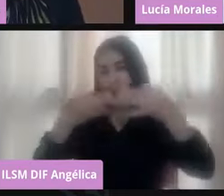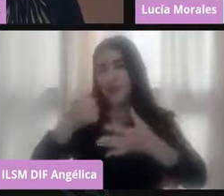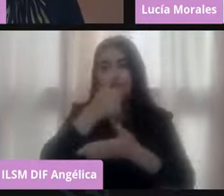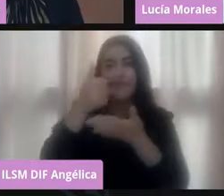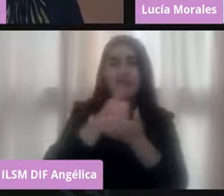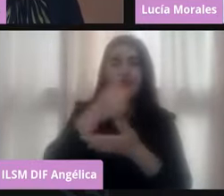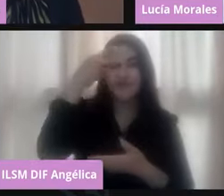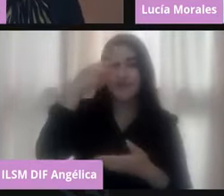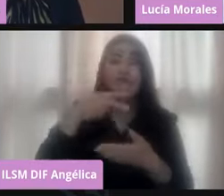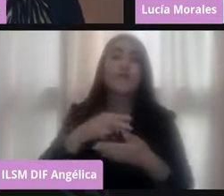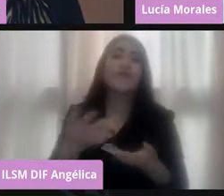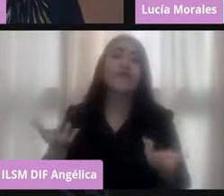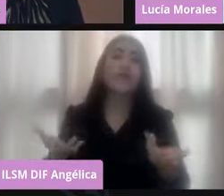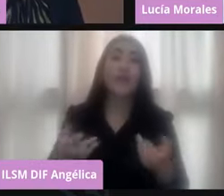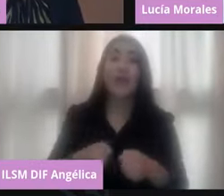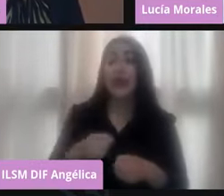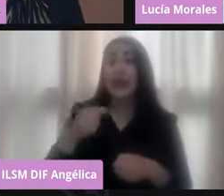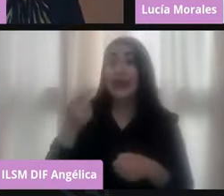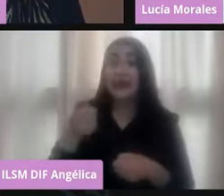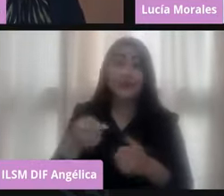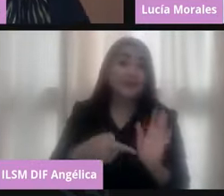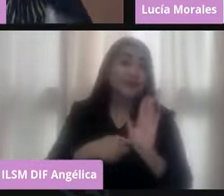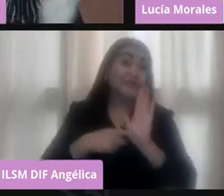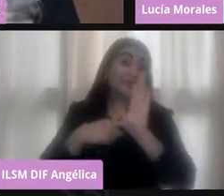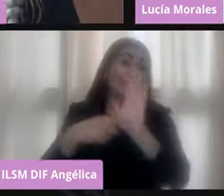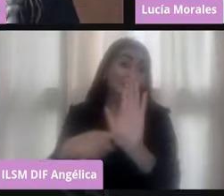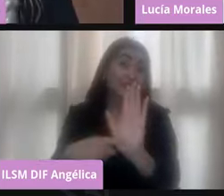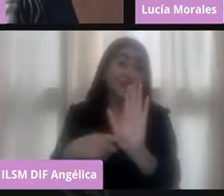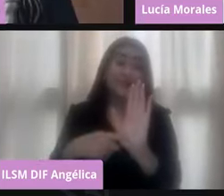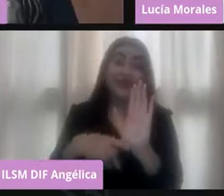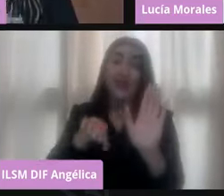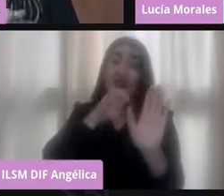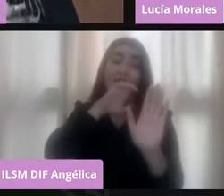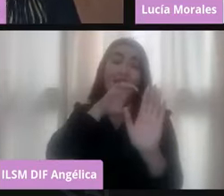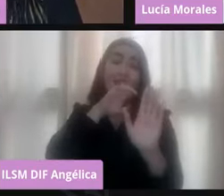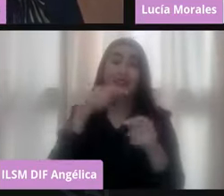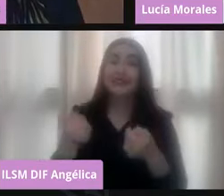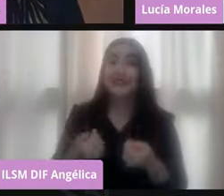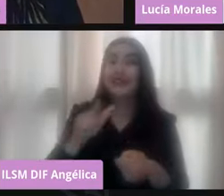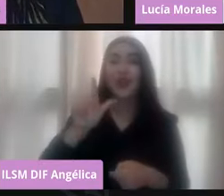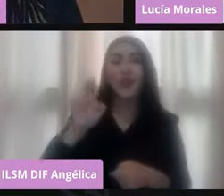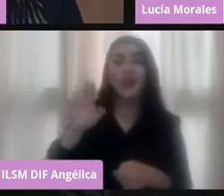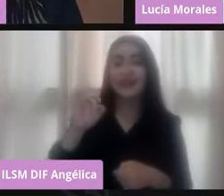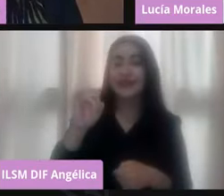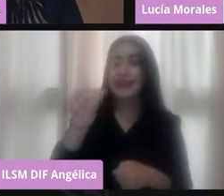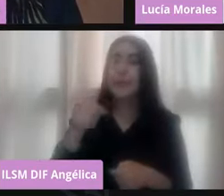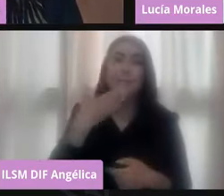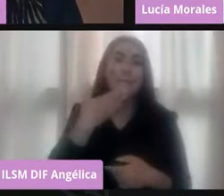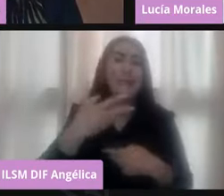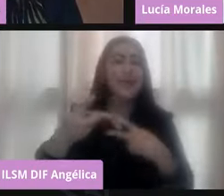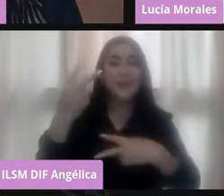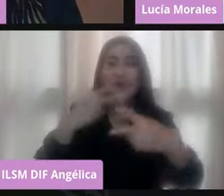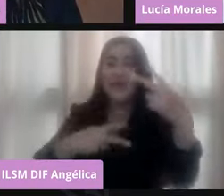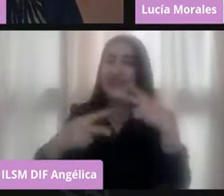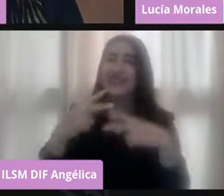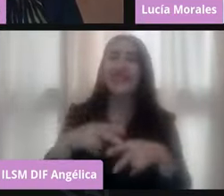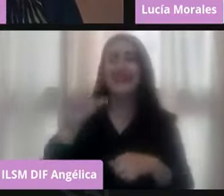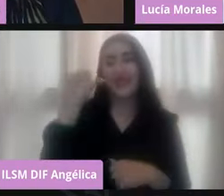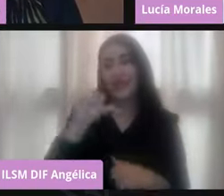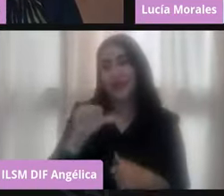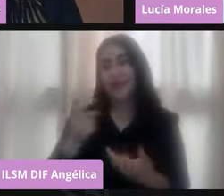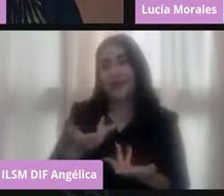puedo decir? Que esta presentación tremenda, mi querida Lucía, bienvenidísima a charlas de café